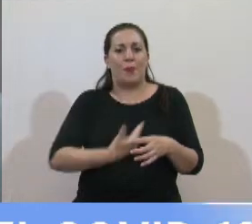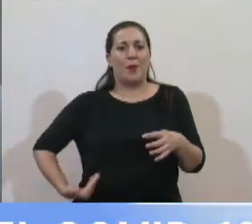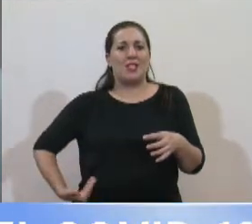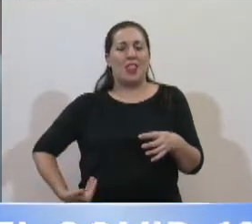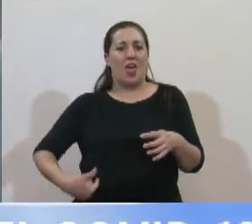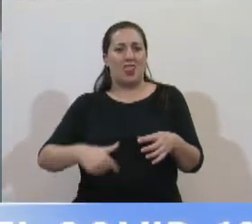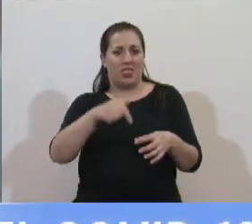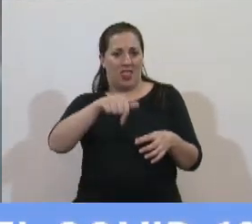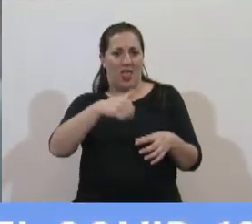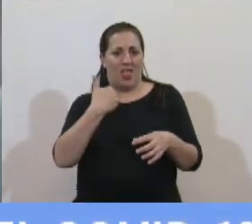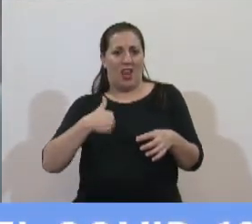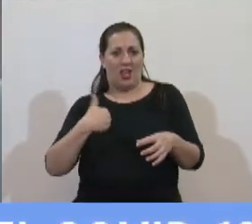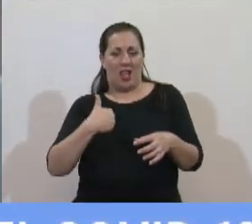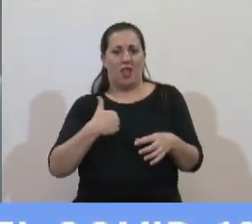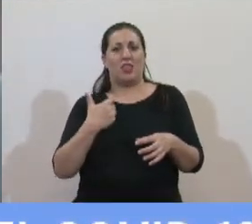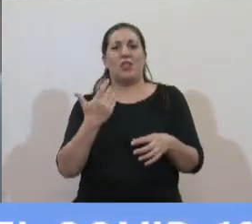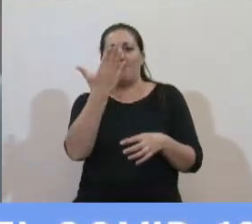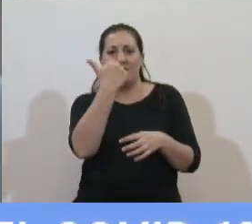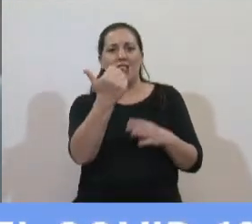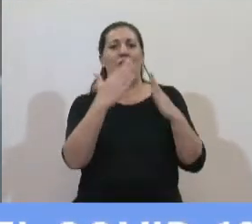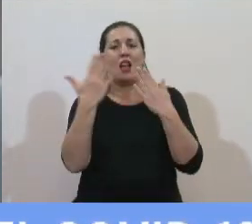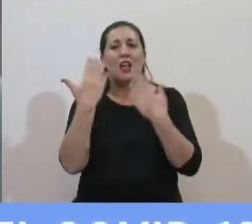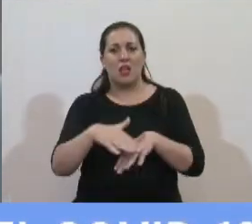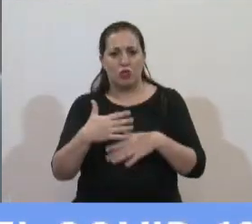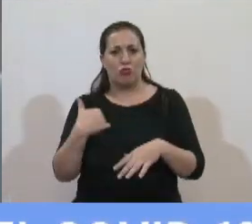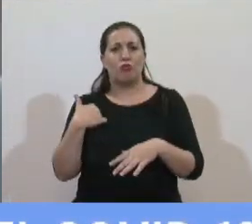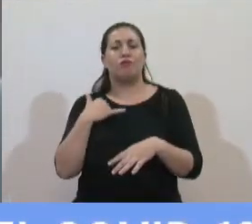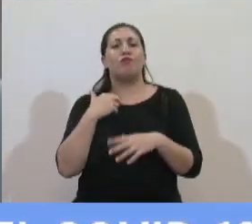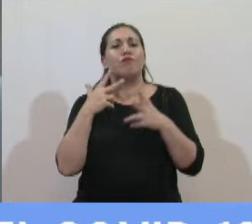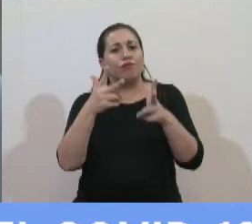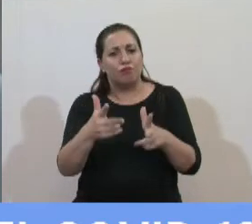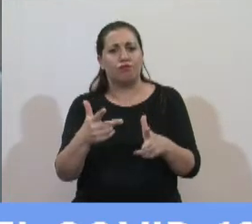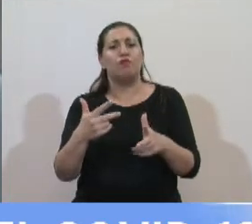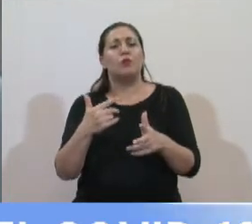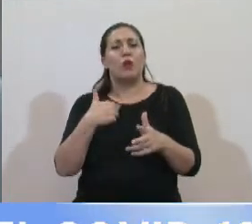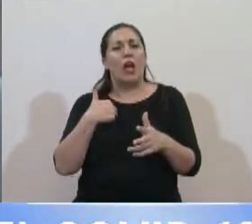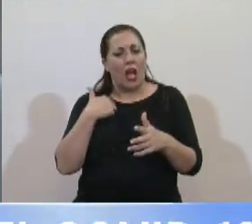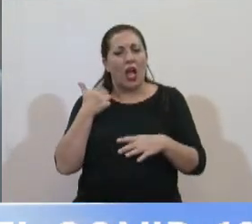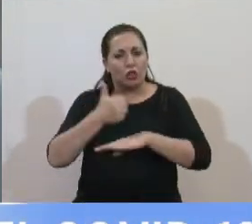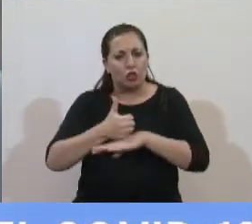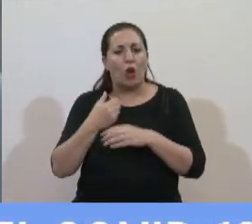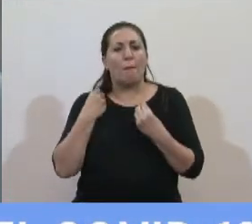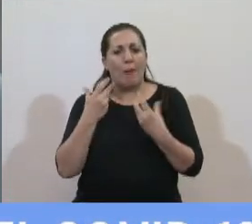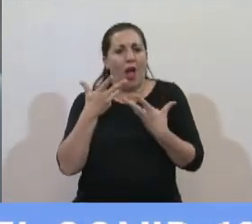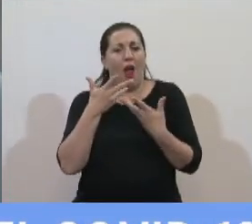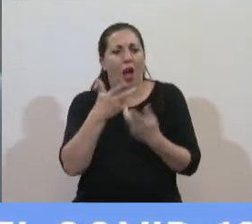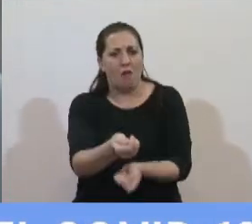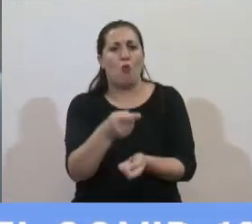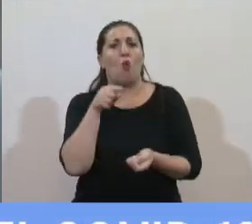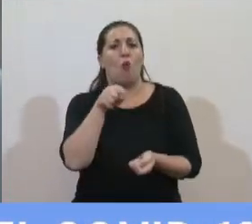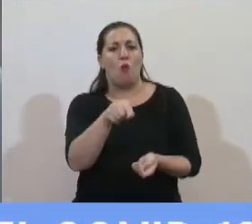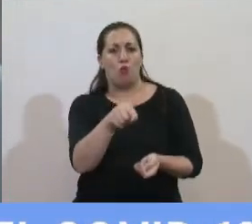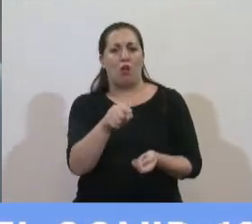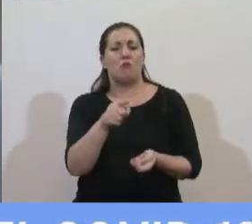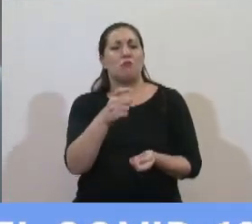Rosada y le transmitimos claramente acá estamos para acompañar usted es el jefe de estado